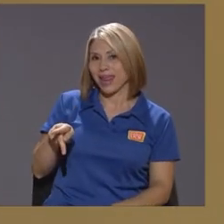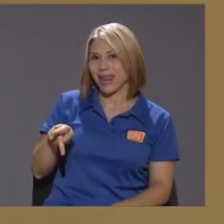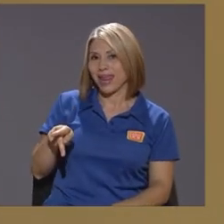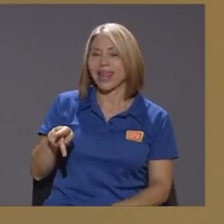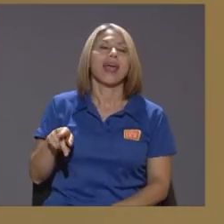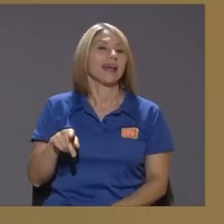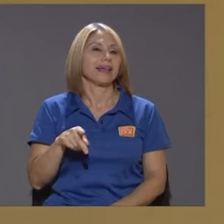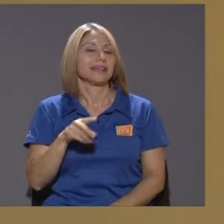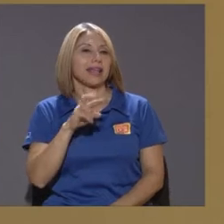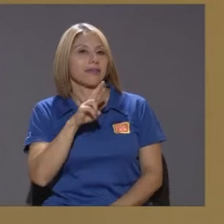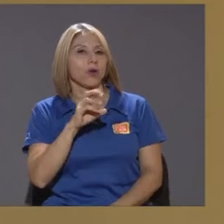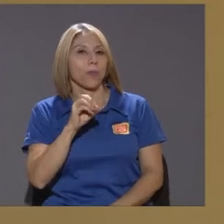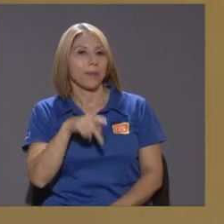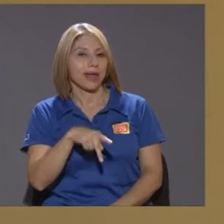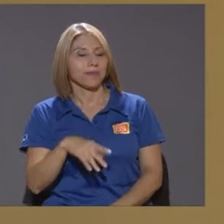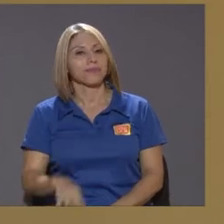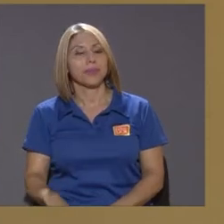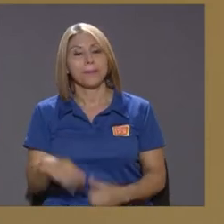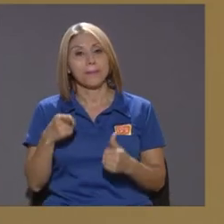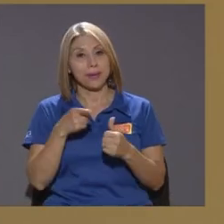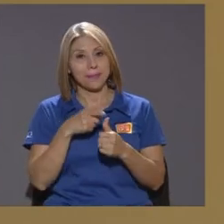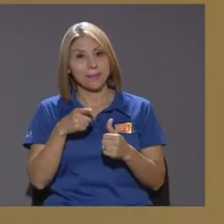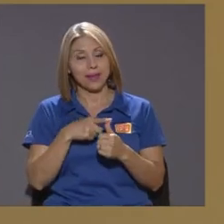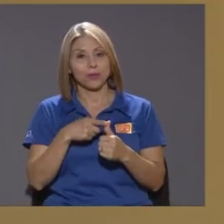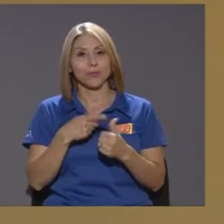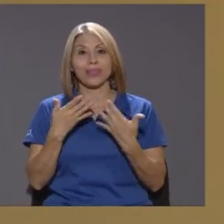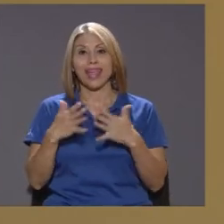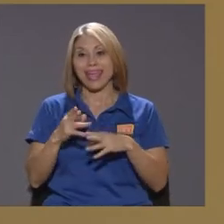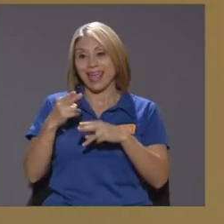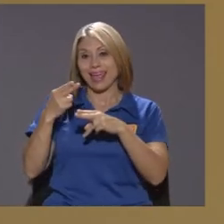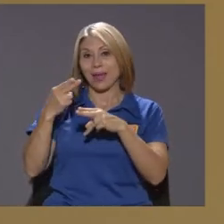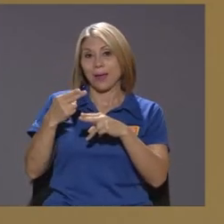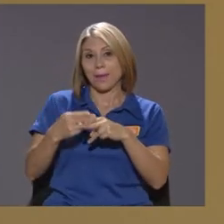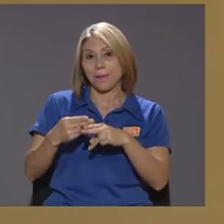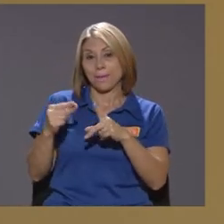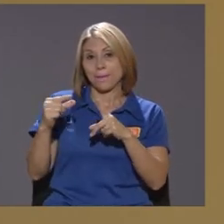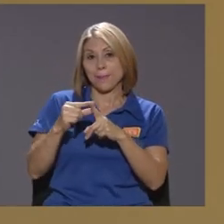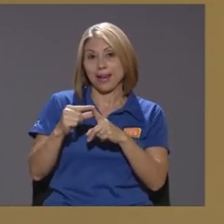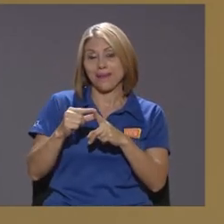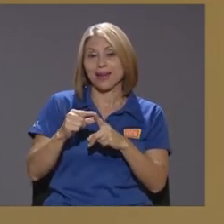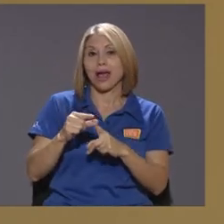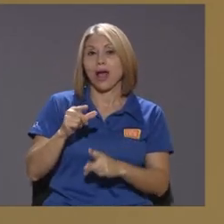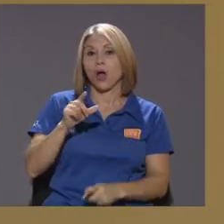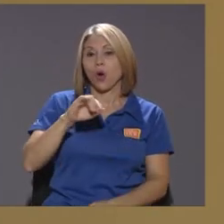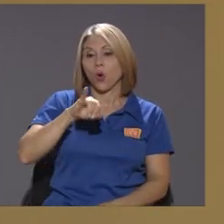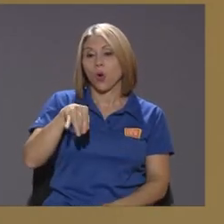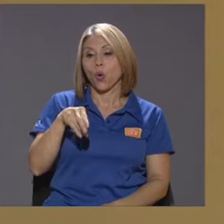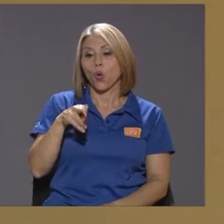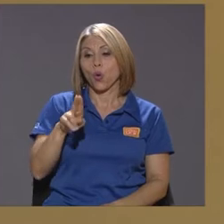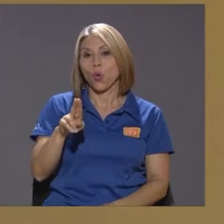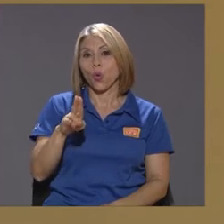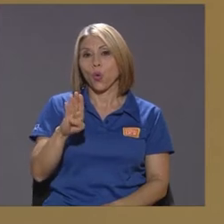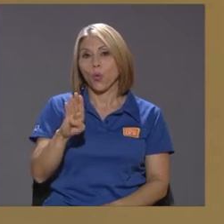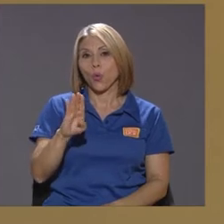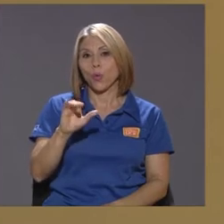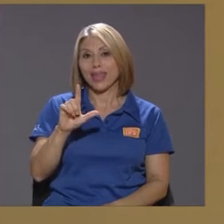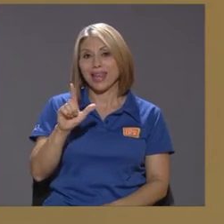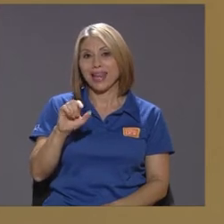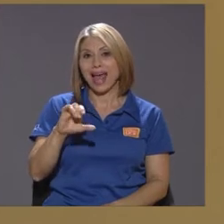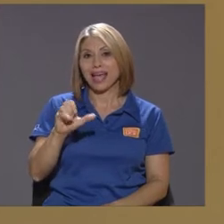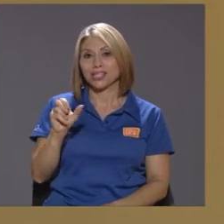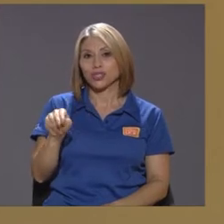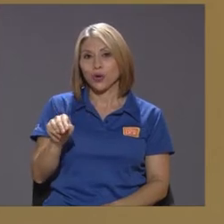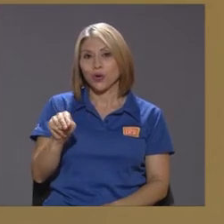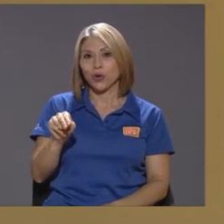para repasar el término jubilación proviene de la raíz que literalmente significa